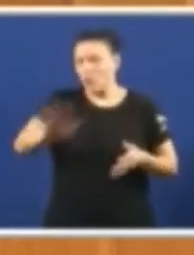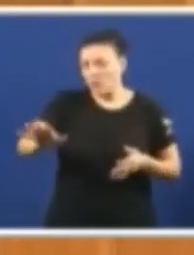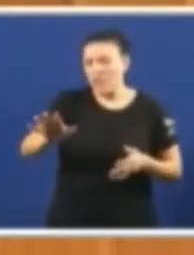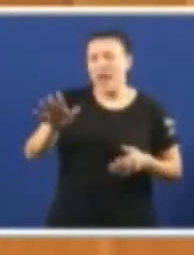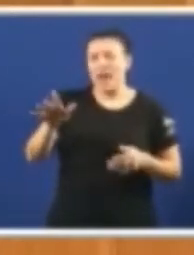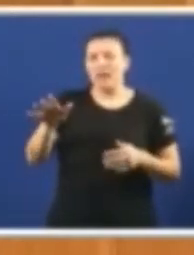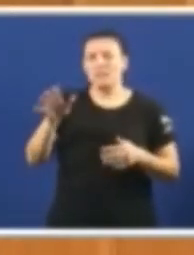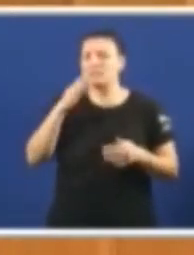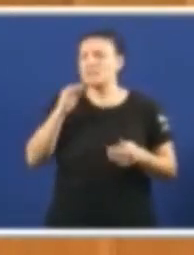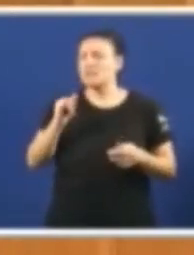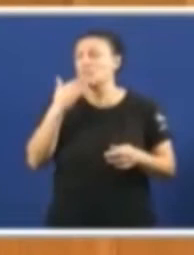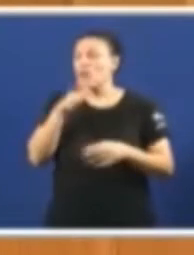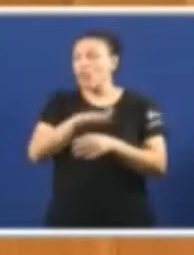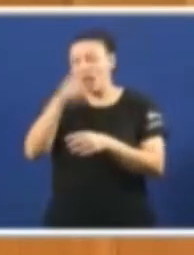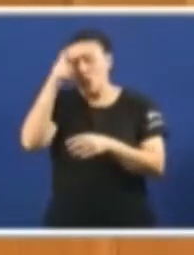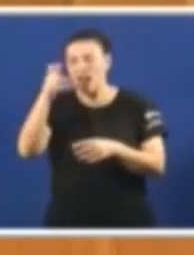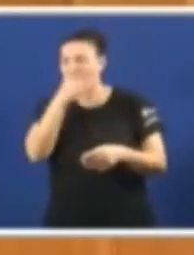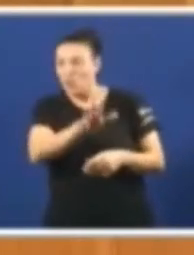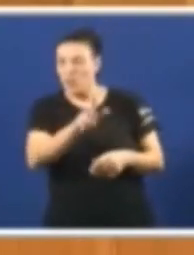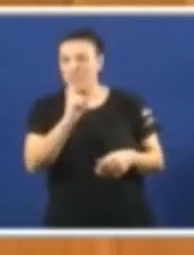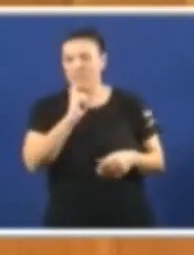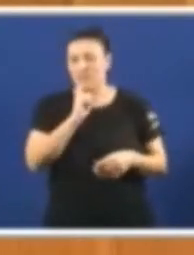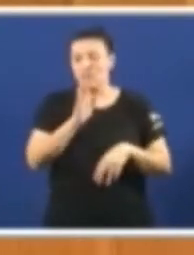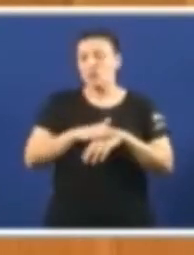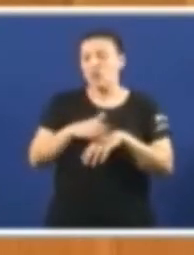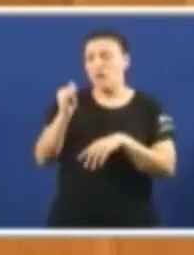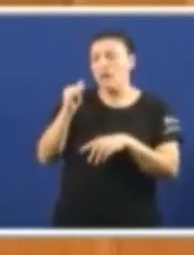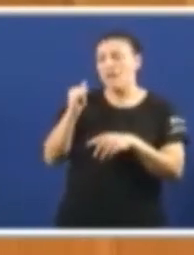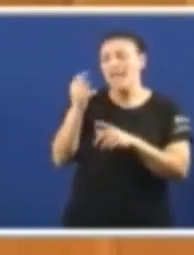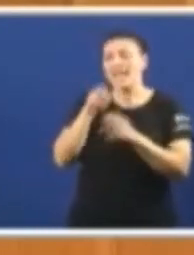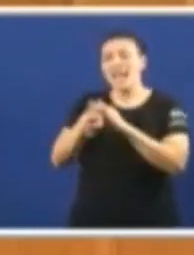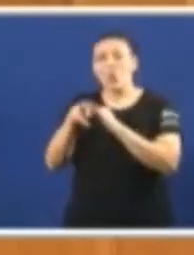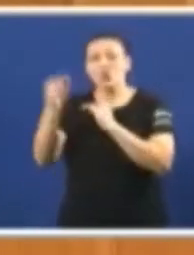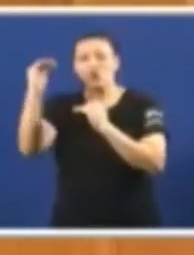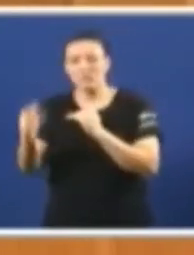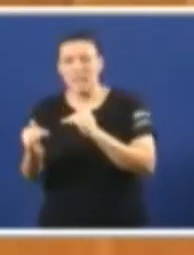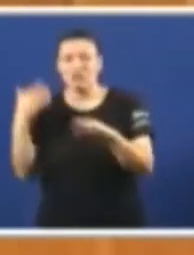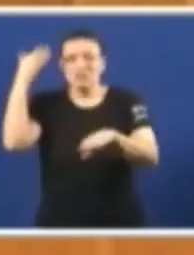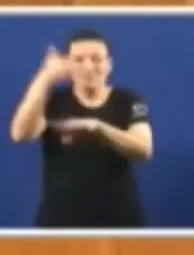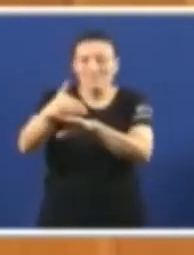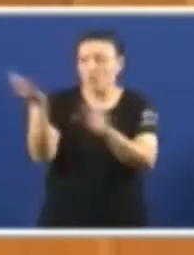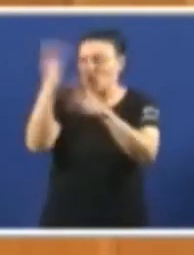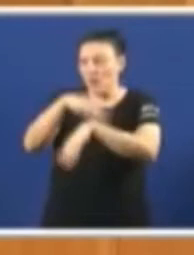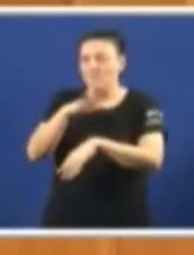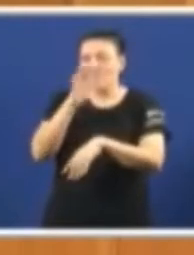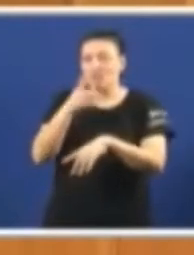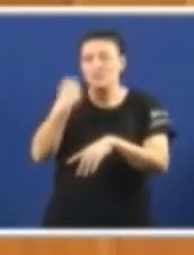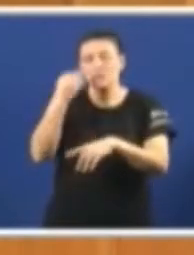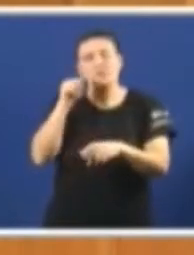dende as zonas rurais porque existen moitos menos recursos aos que acudir e pensamos que hai que sinalarlo.